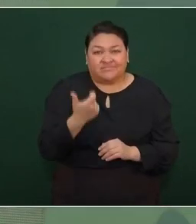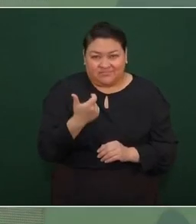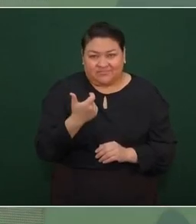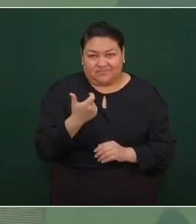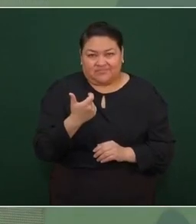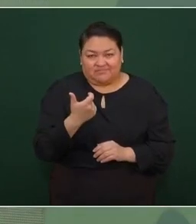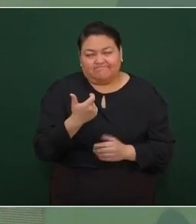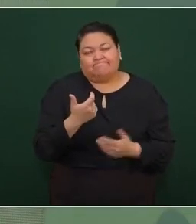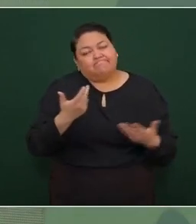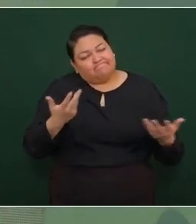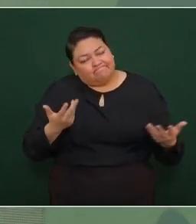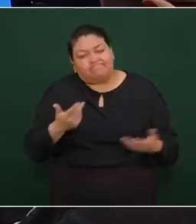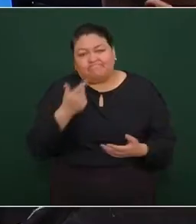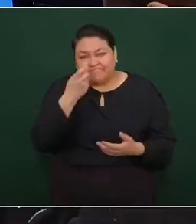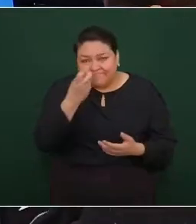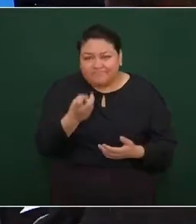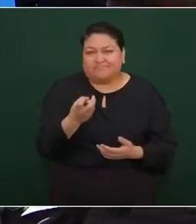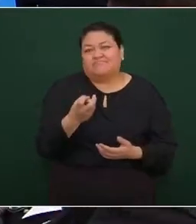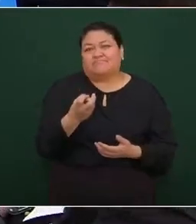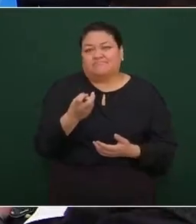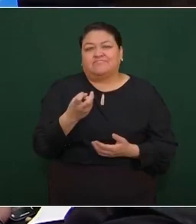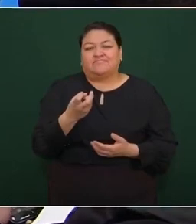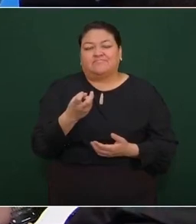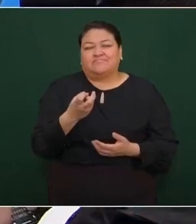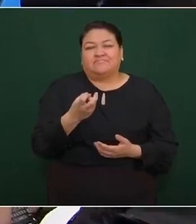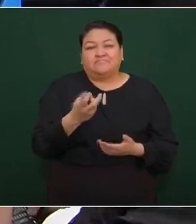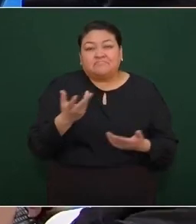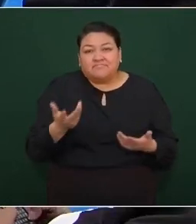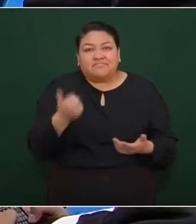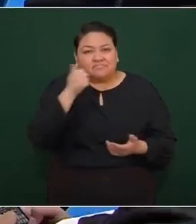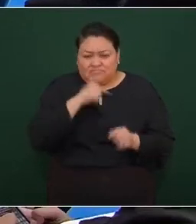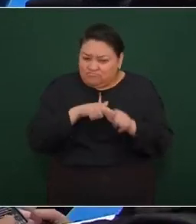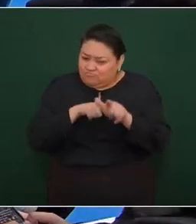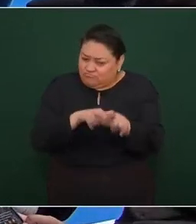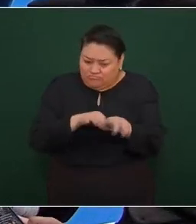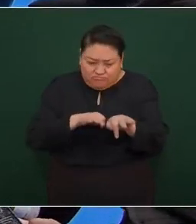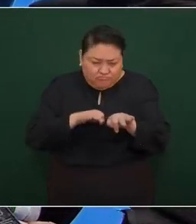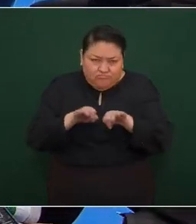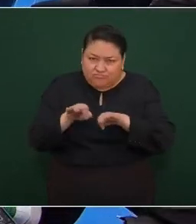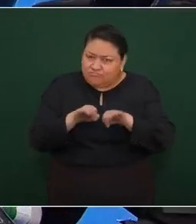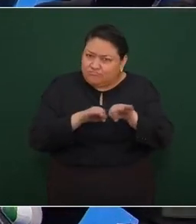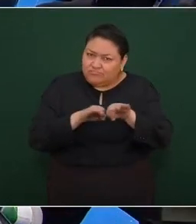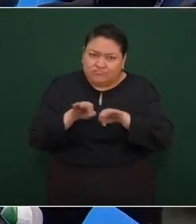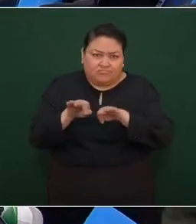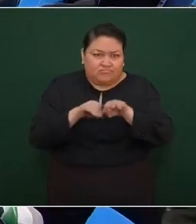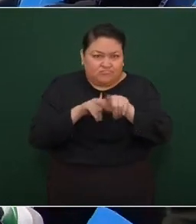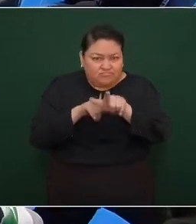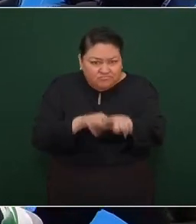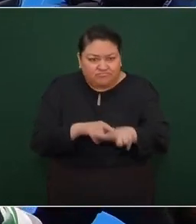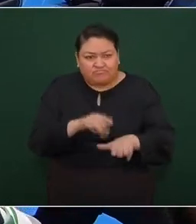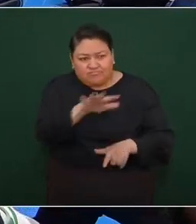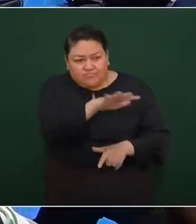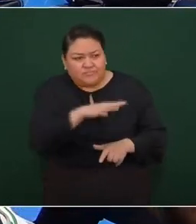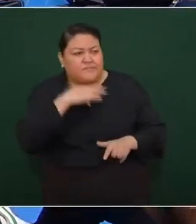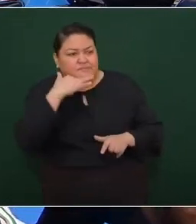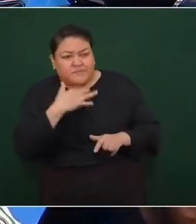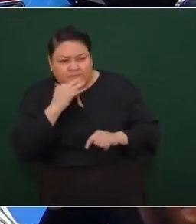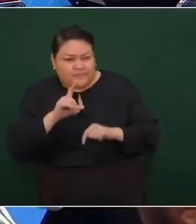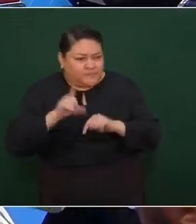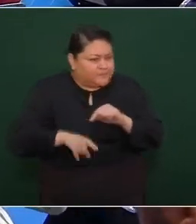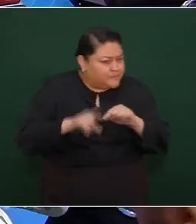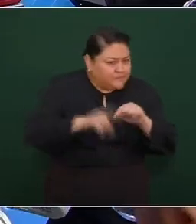Por eso, pues, hay que seguir combatiendo la corrupción,